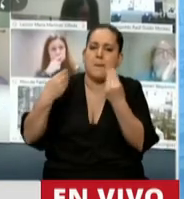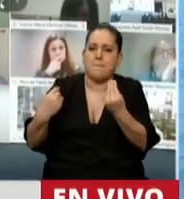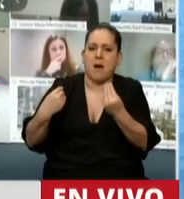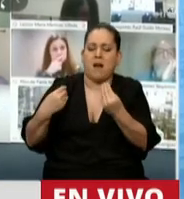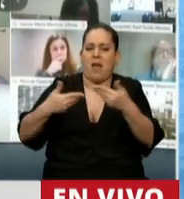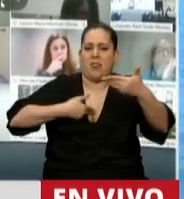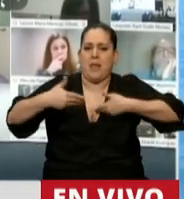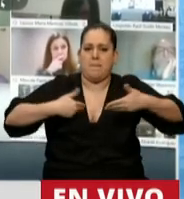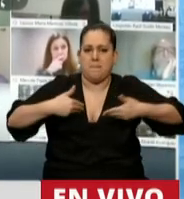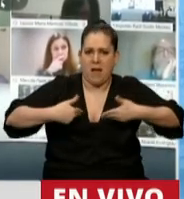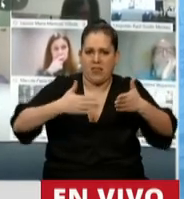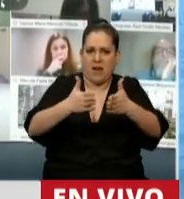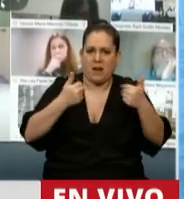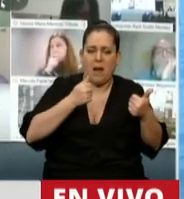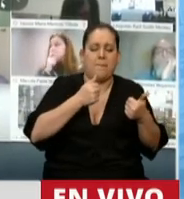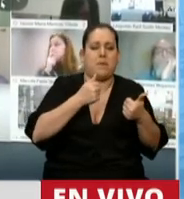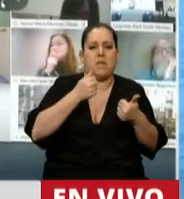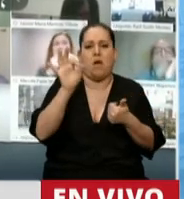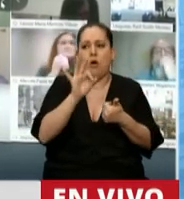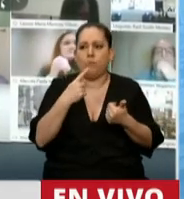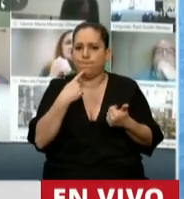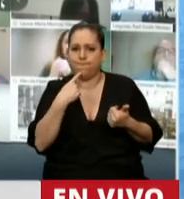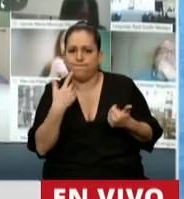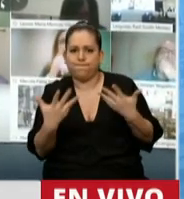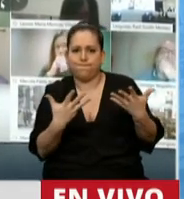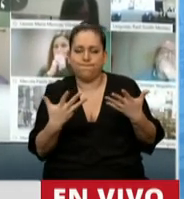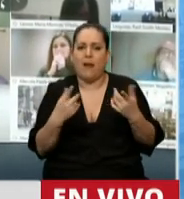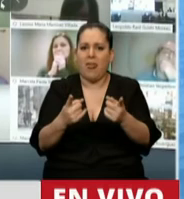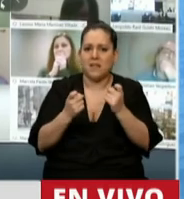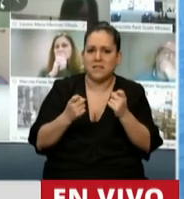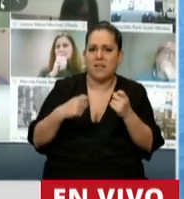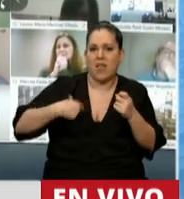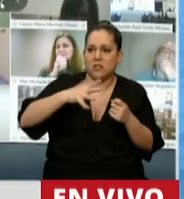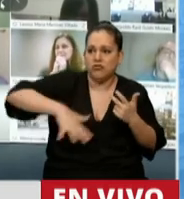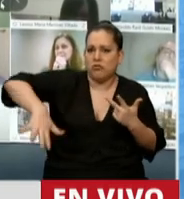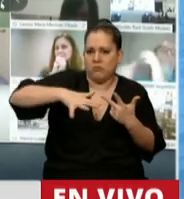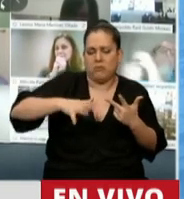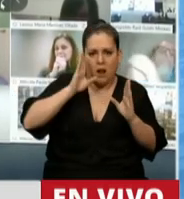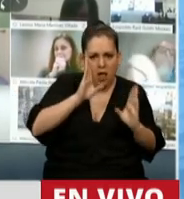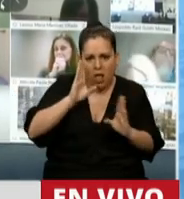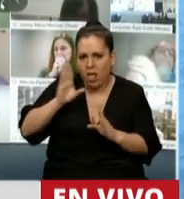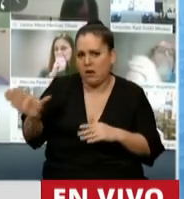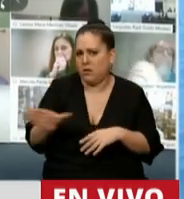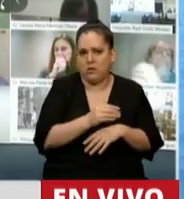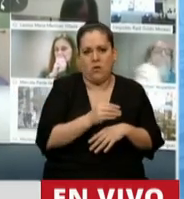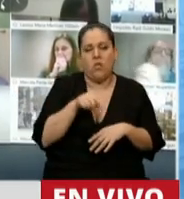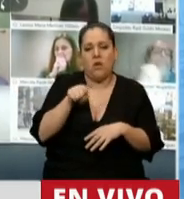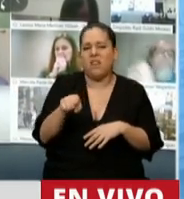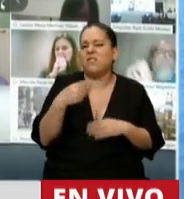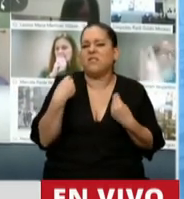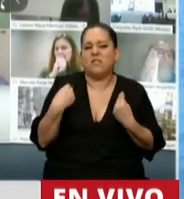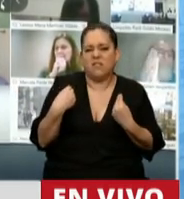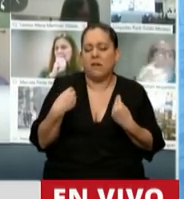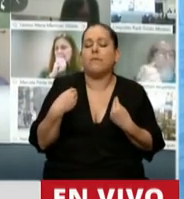efectiva en tiempos de incertidumbre y en tiempos de necesidad social. Y esto lo dice la Asamblea